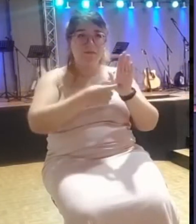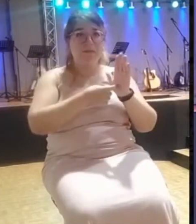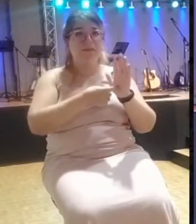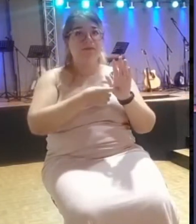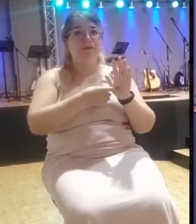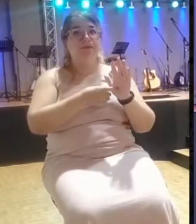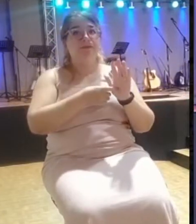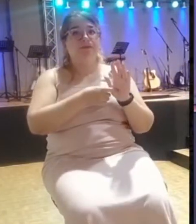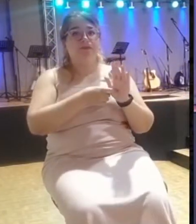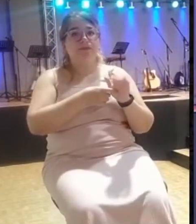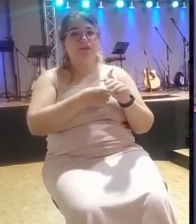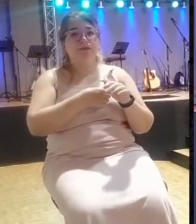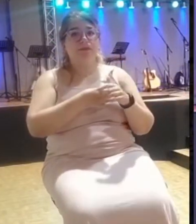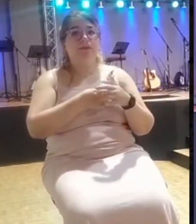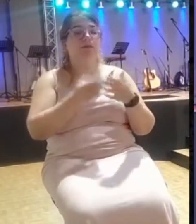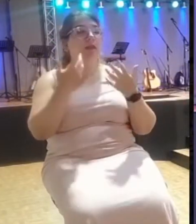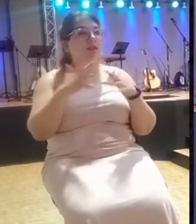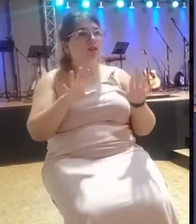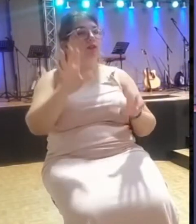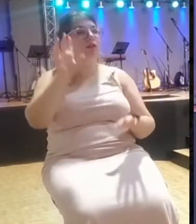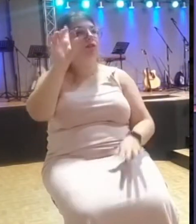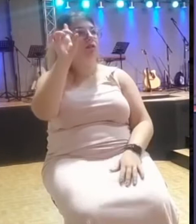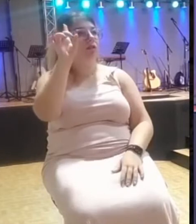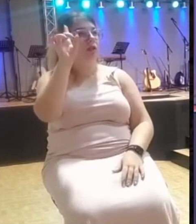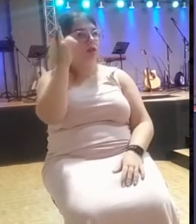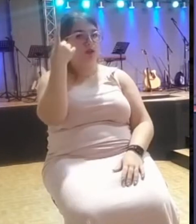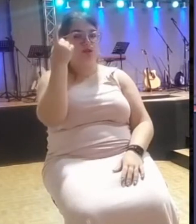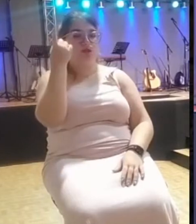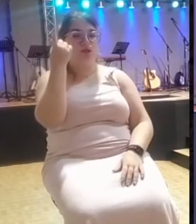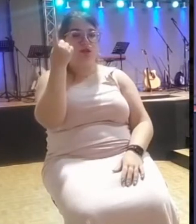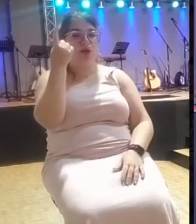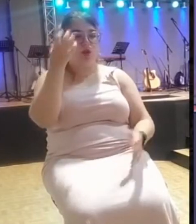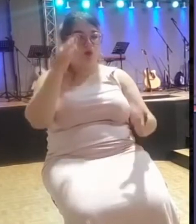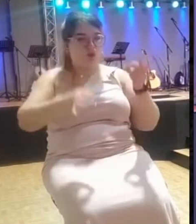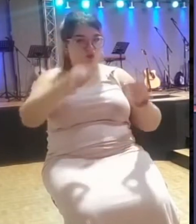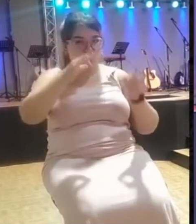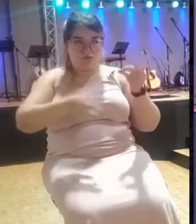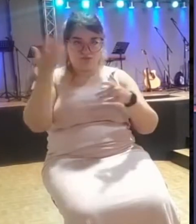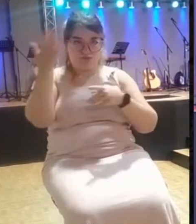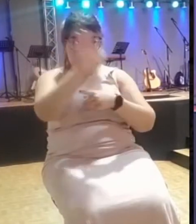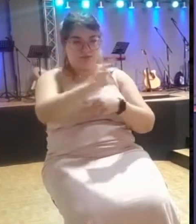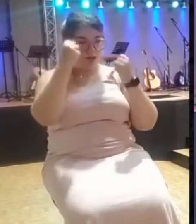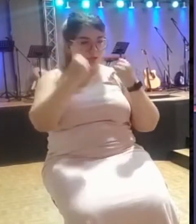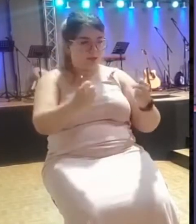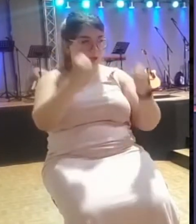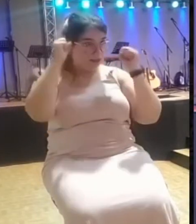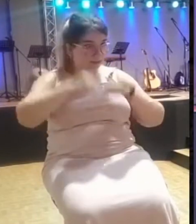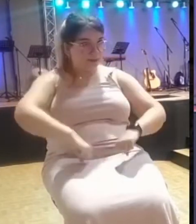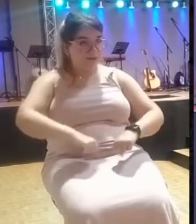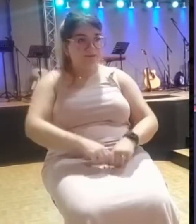triste, ¿verdad? Así que Dios mostró su justicia y su poder. Gritan fuerte, ¡amén!